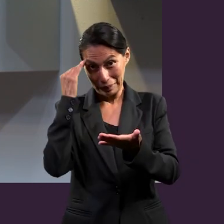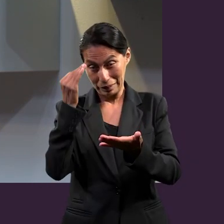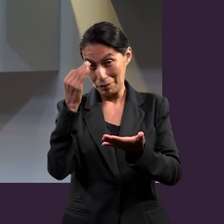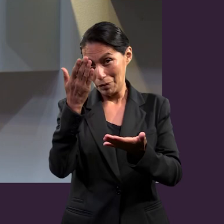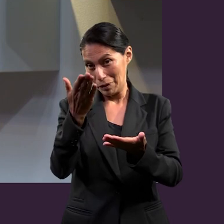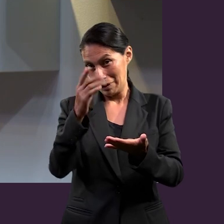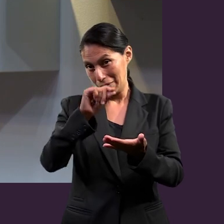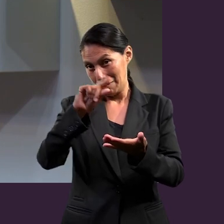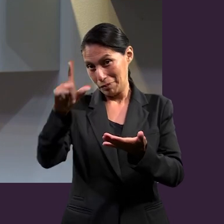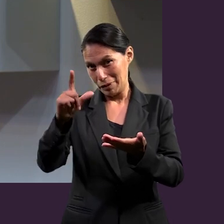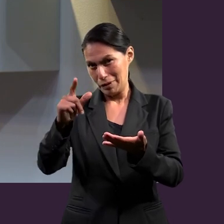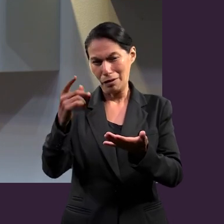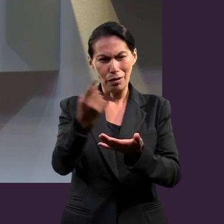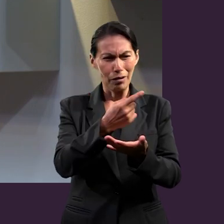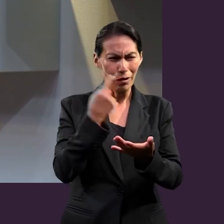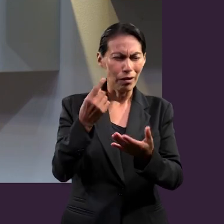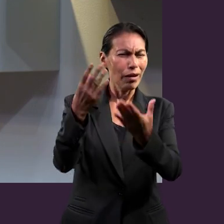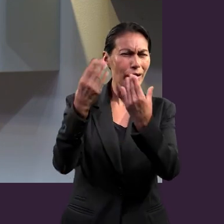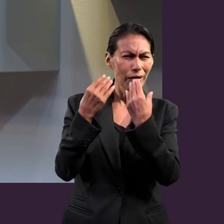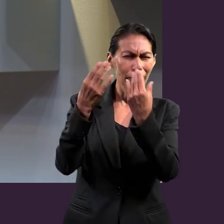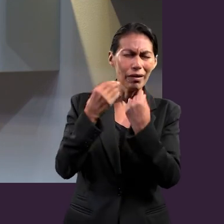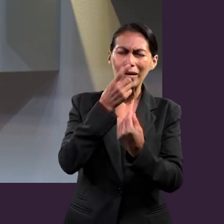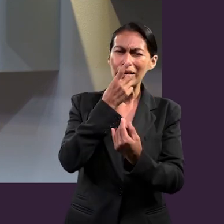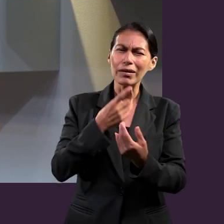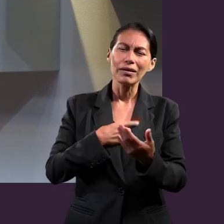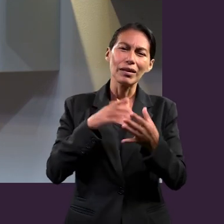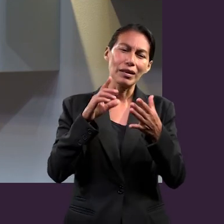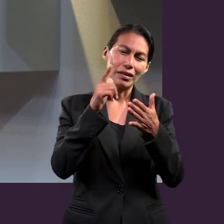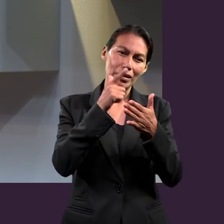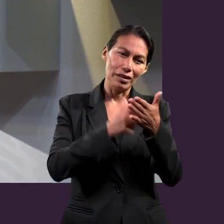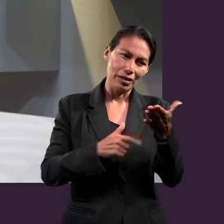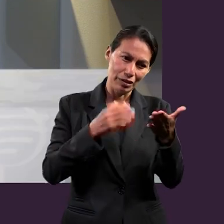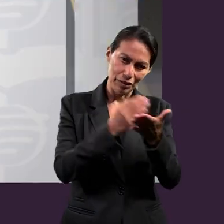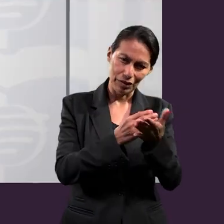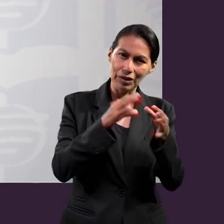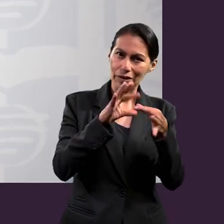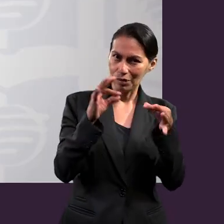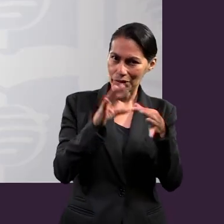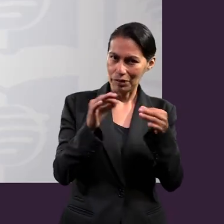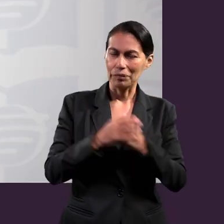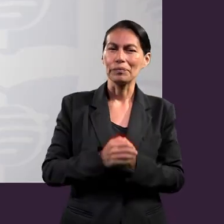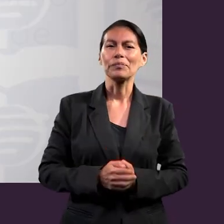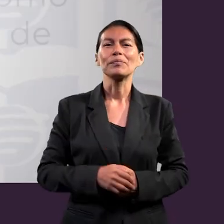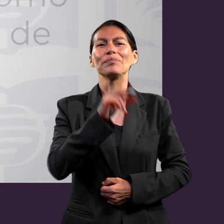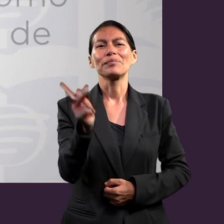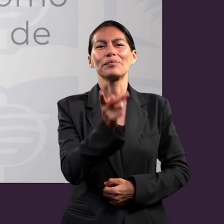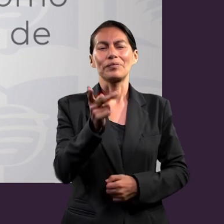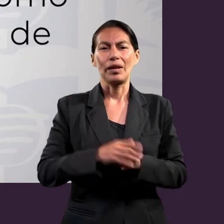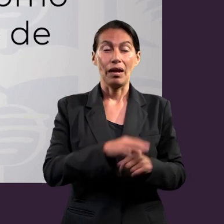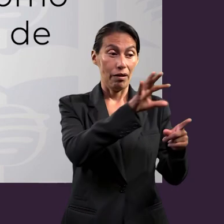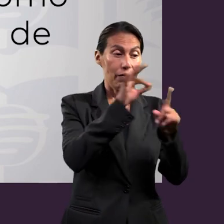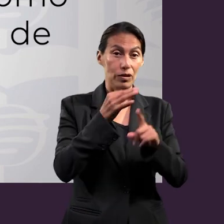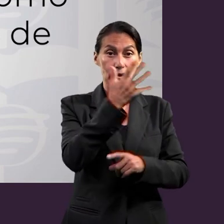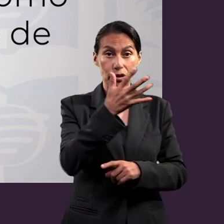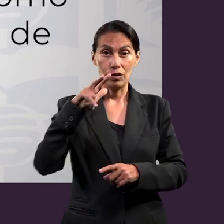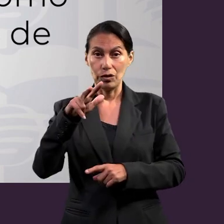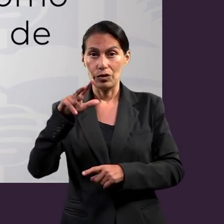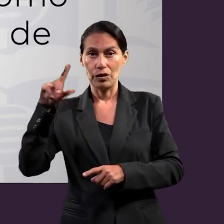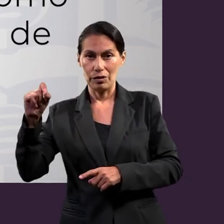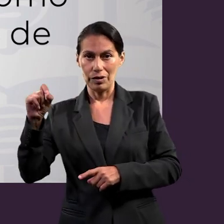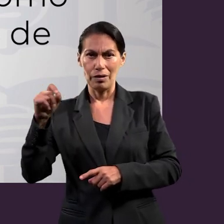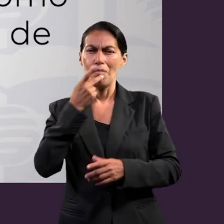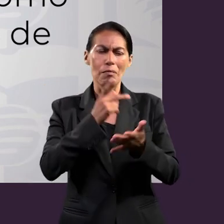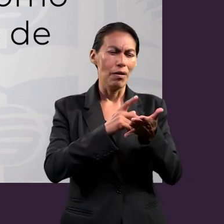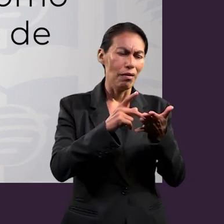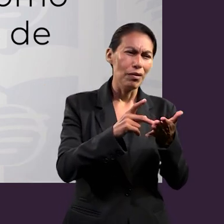tiempo también que se da, para enriquecer esta lección. La pregunta es la siguiente, en Efesios 5, 18 al